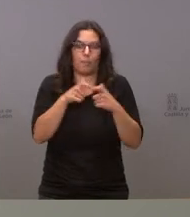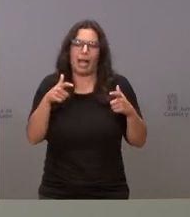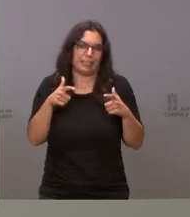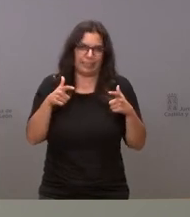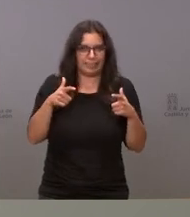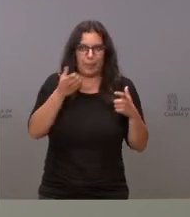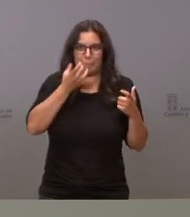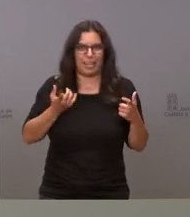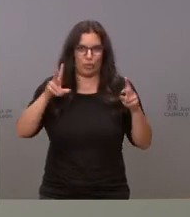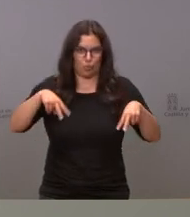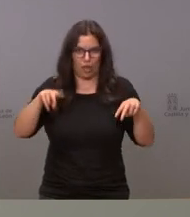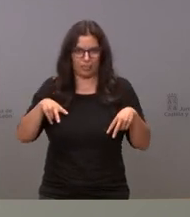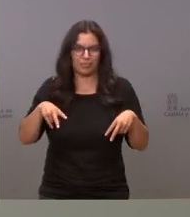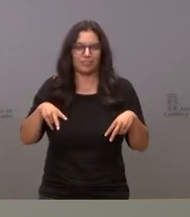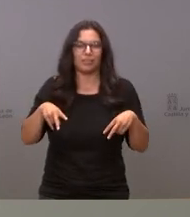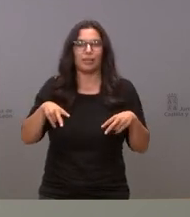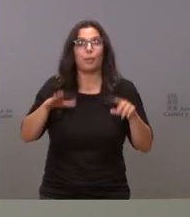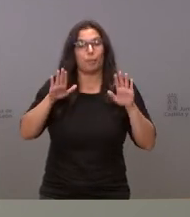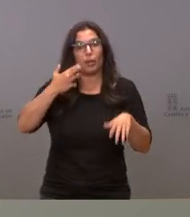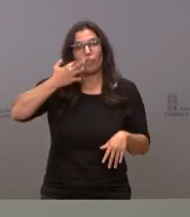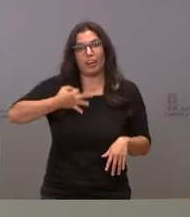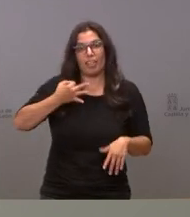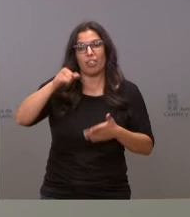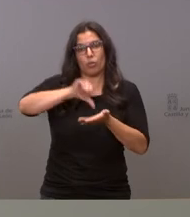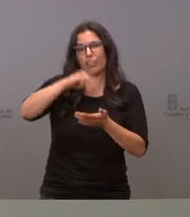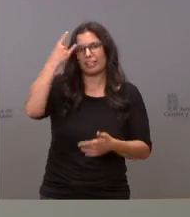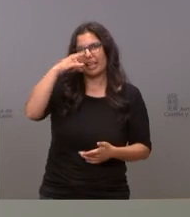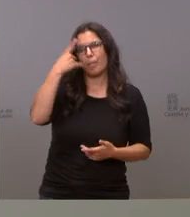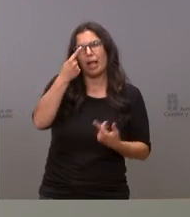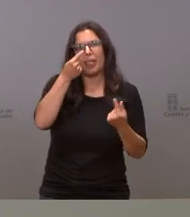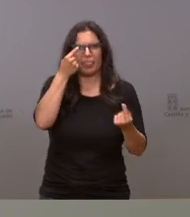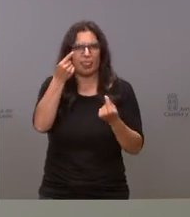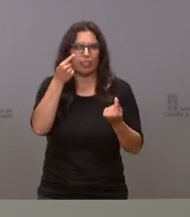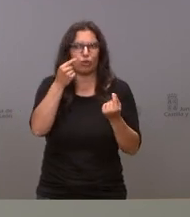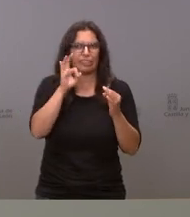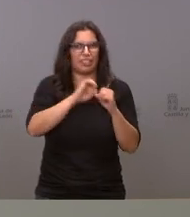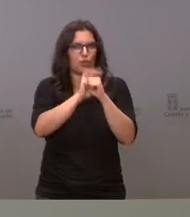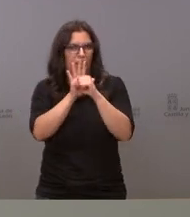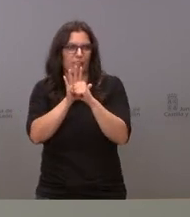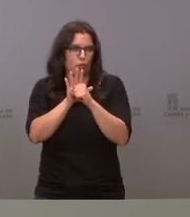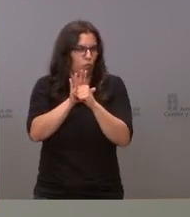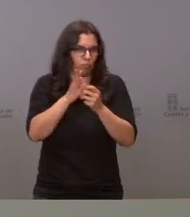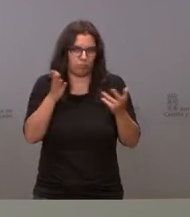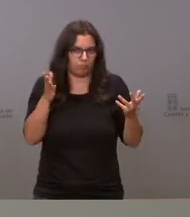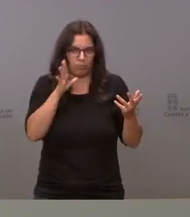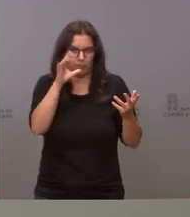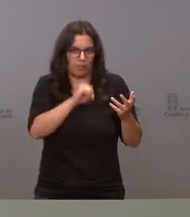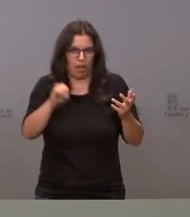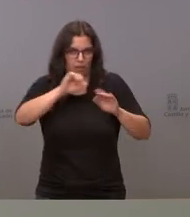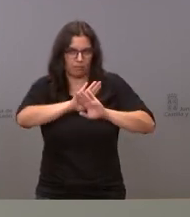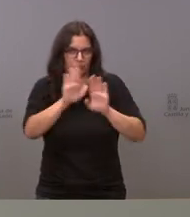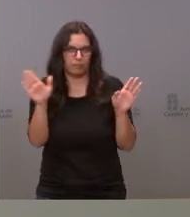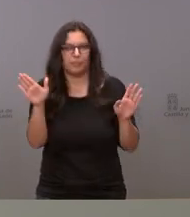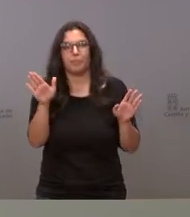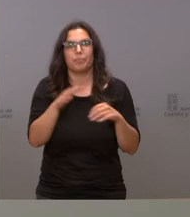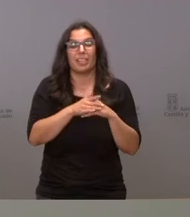son buenas pero lo cierto es que Salamanca tiene unos datos epidemiológicos absolutamente magníficos y estas